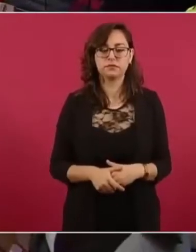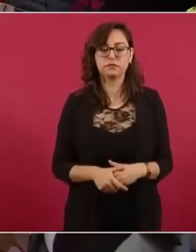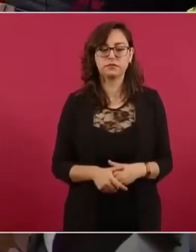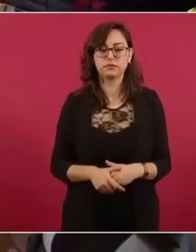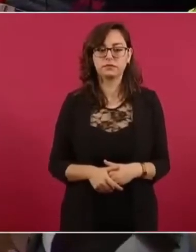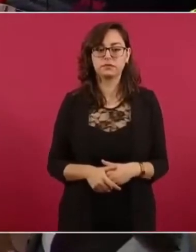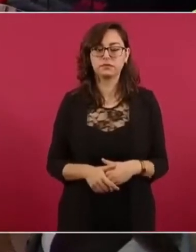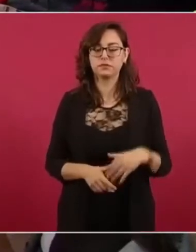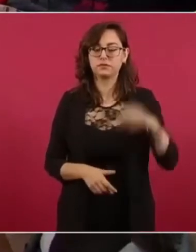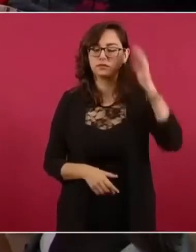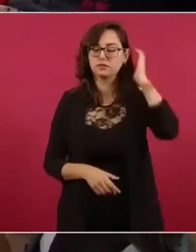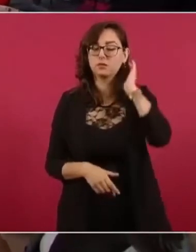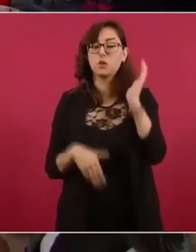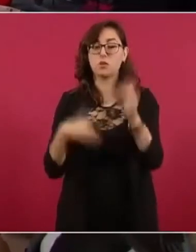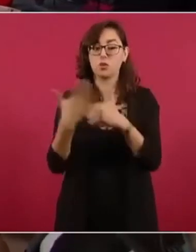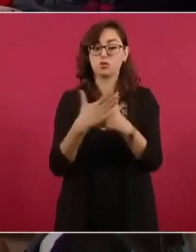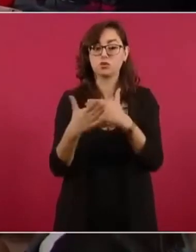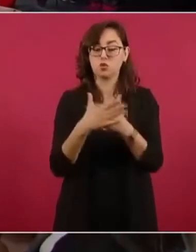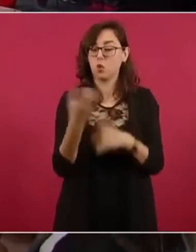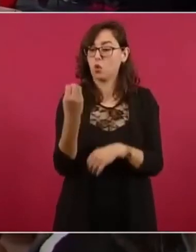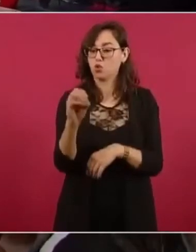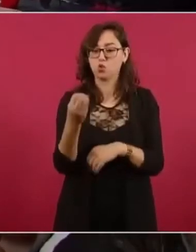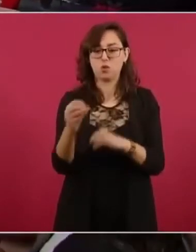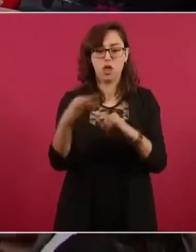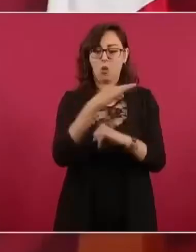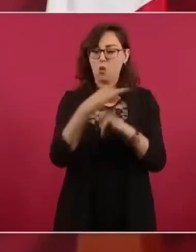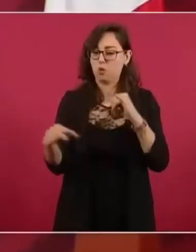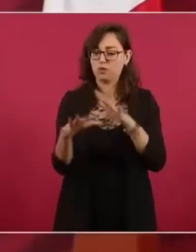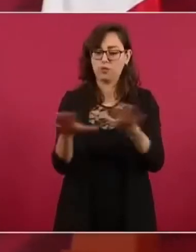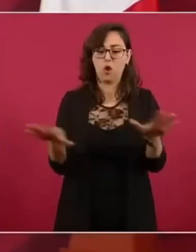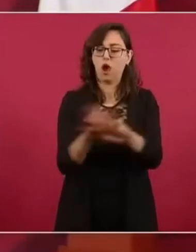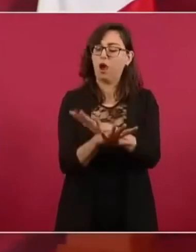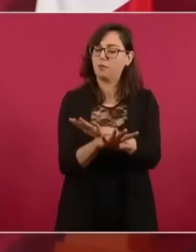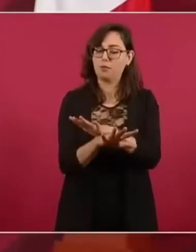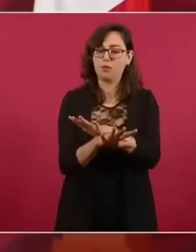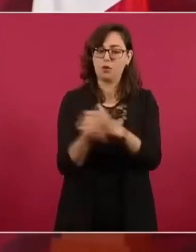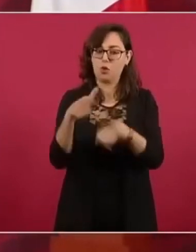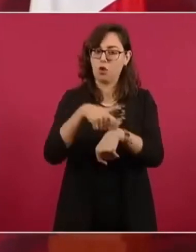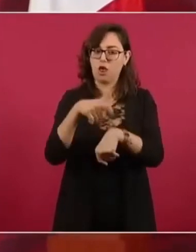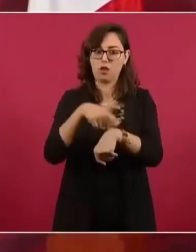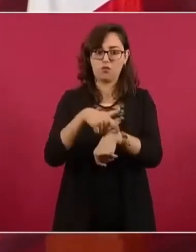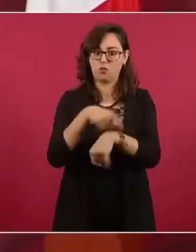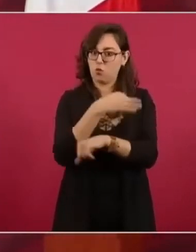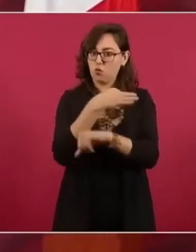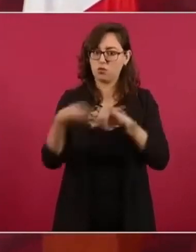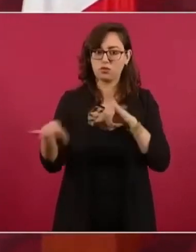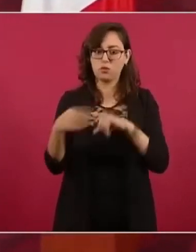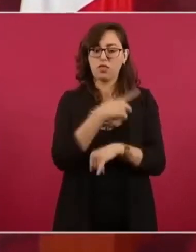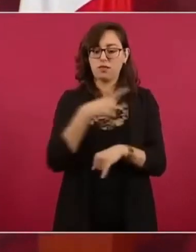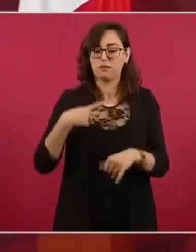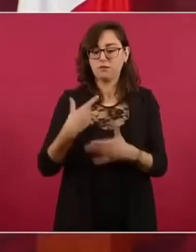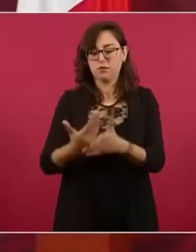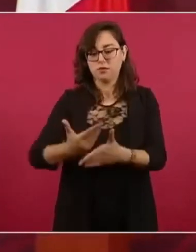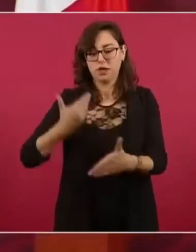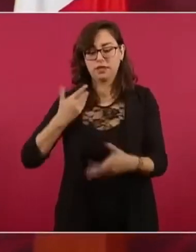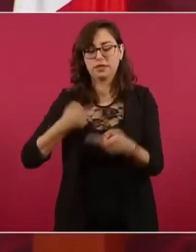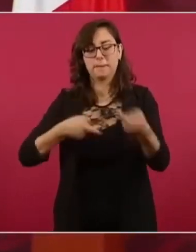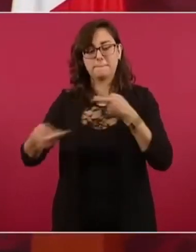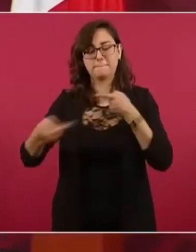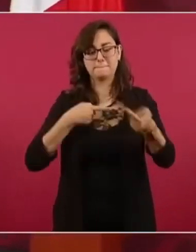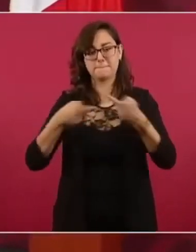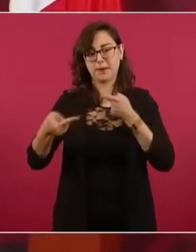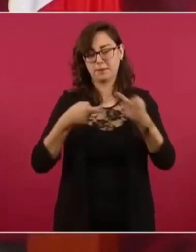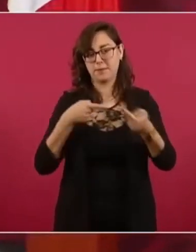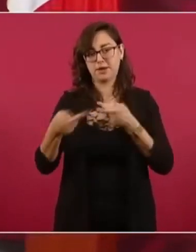Ya para octubre, pero hay que prepararnos para